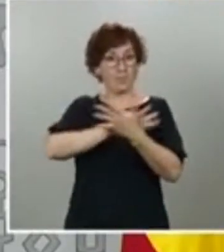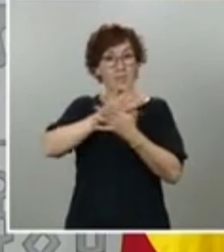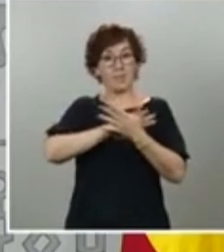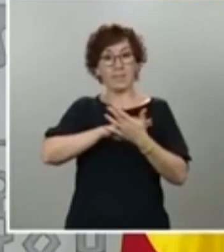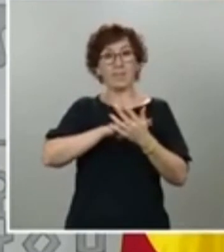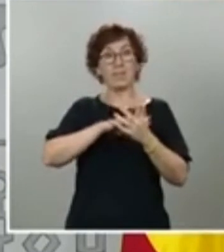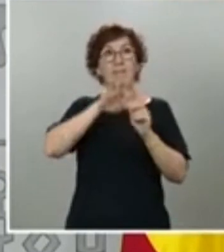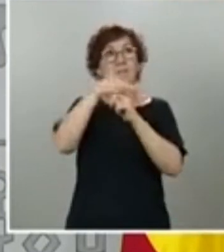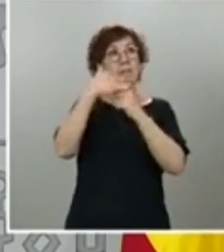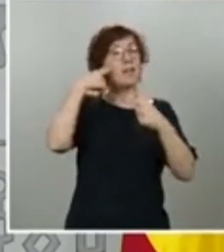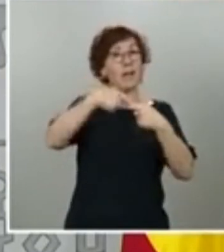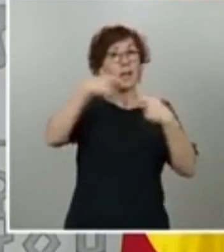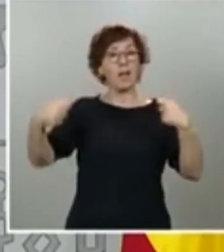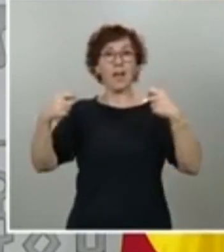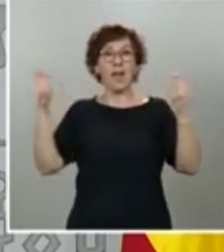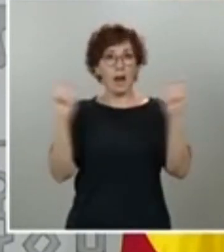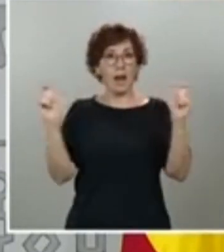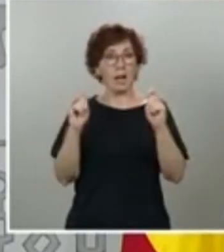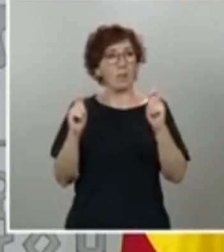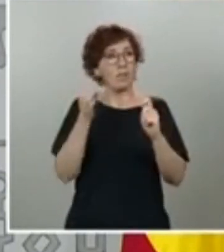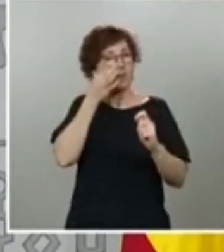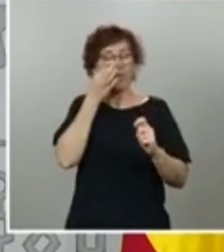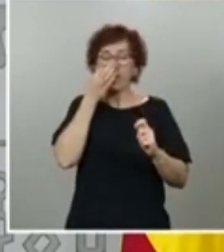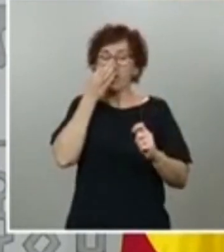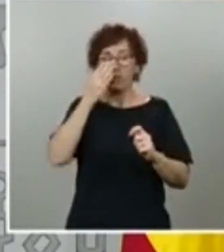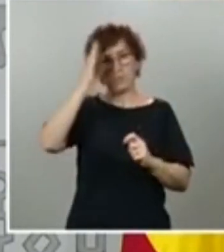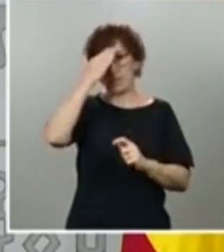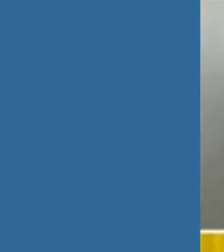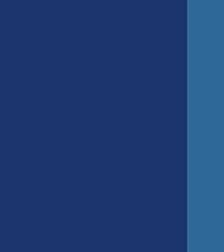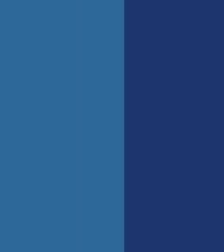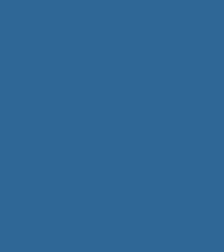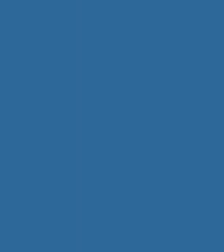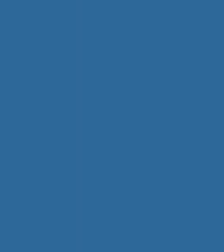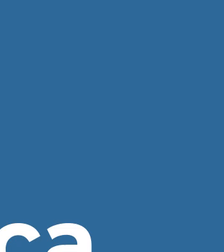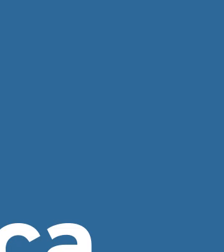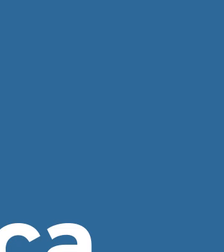una herramienta imprescindible y necesaria para los responsables sanitarios.